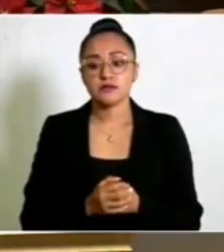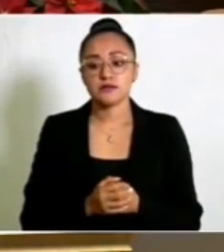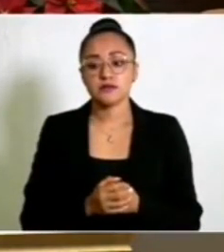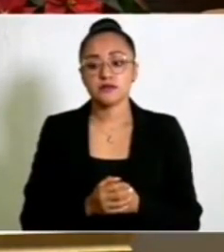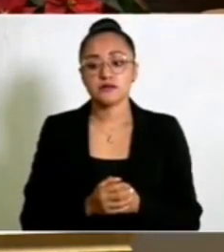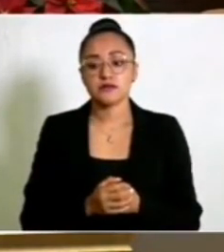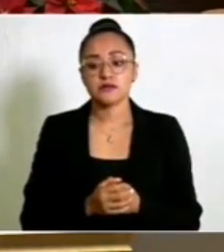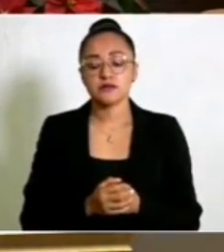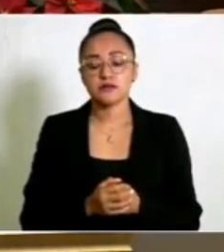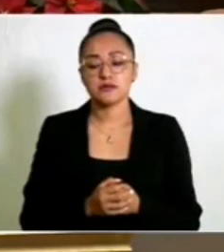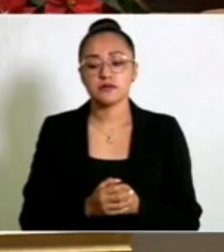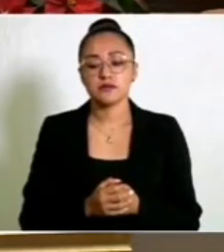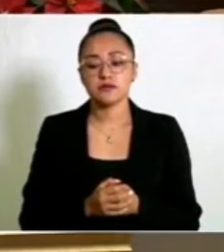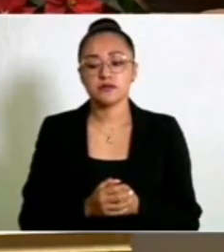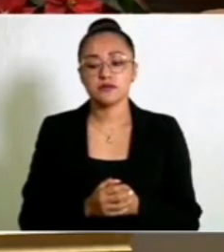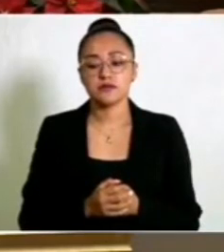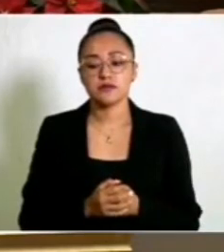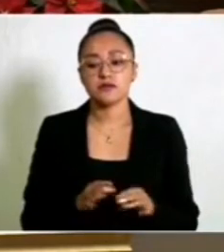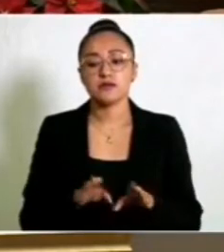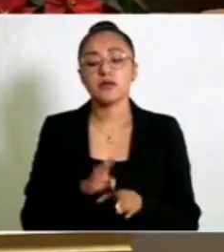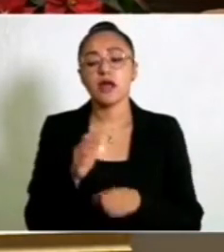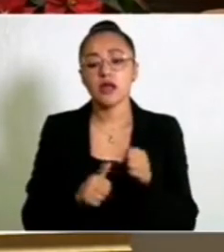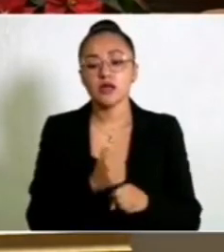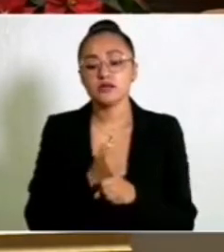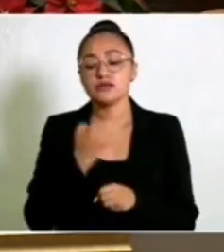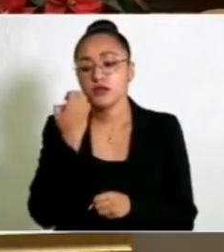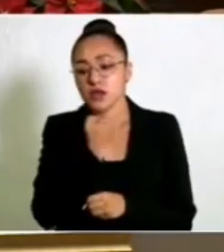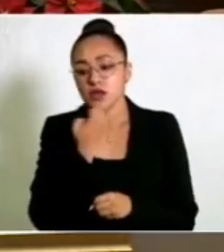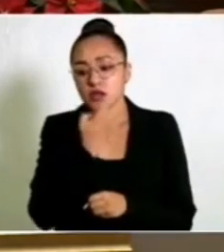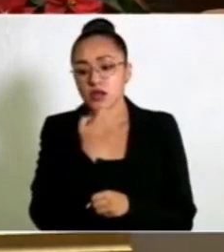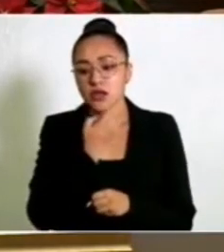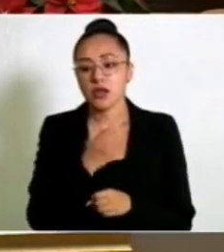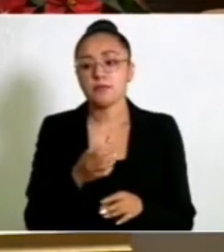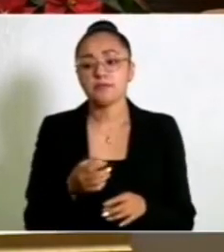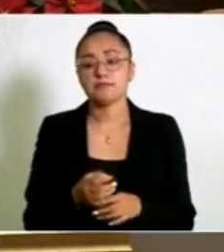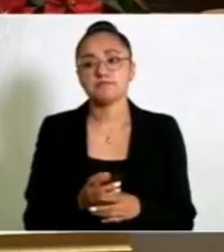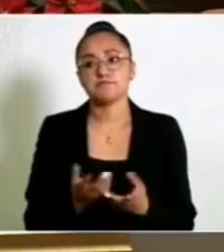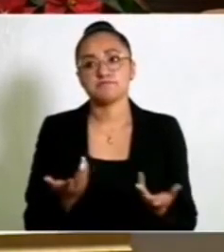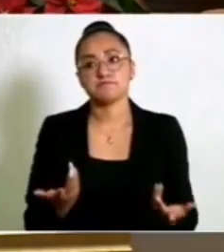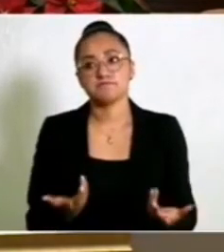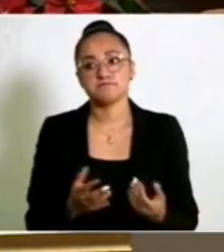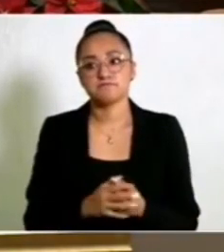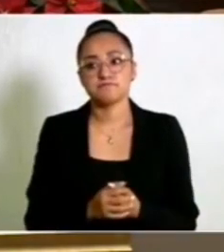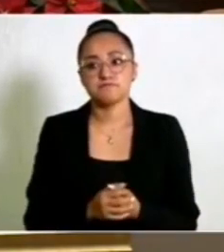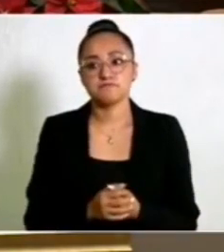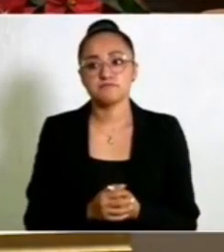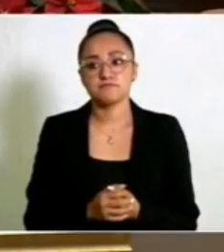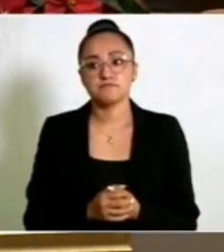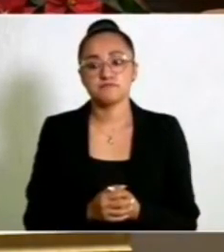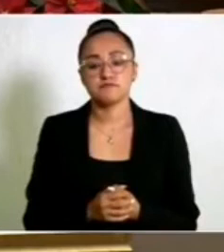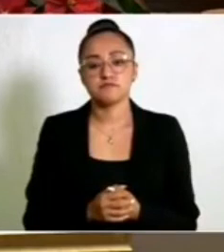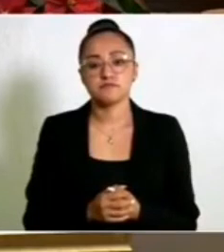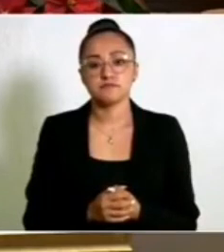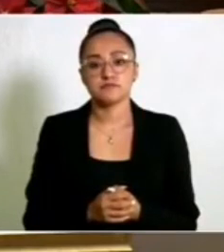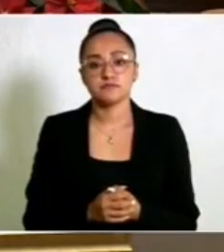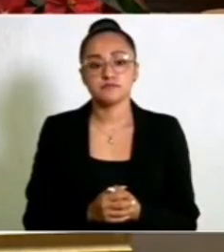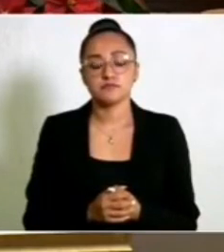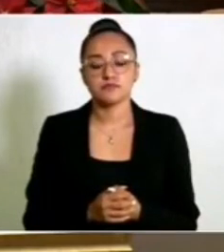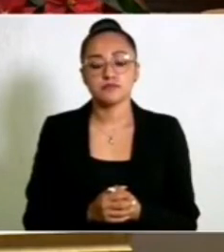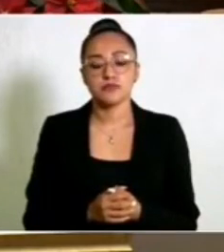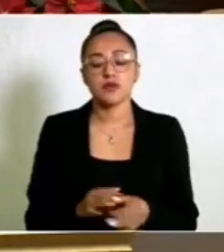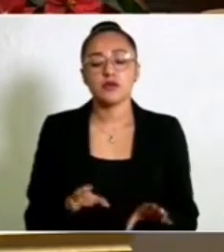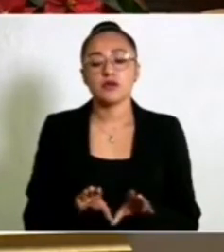año escolar de manera presencial por la condición que hay.